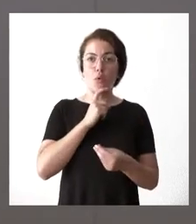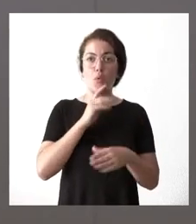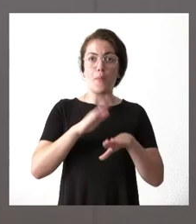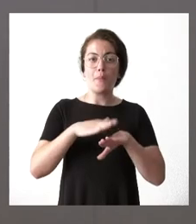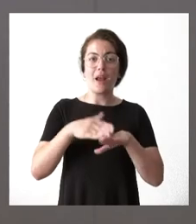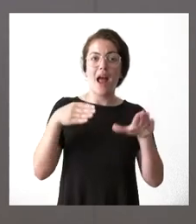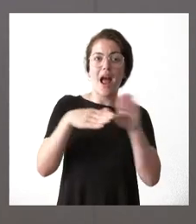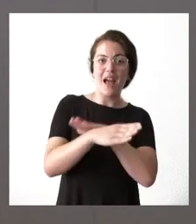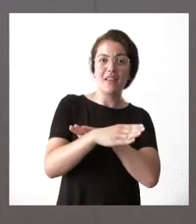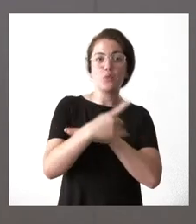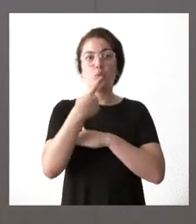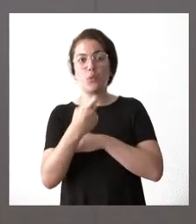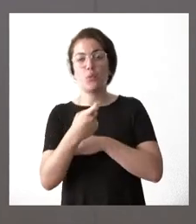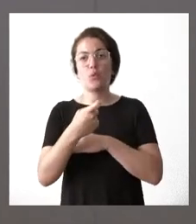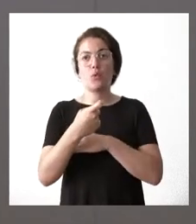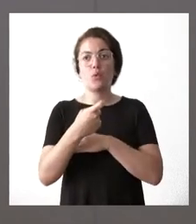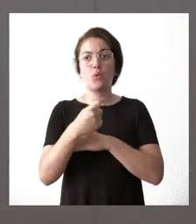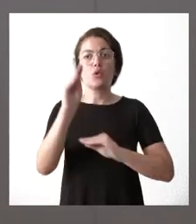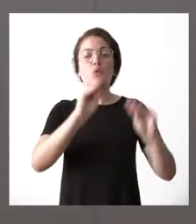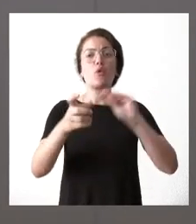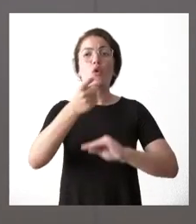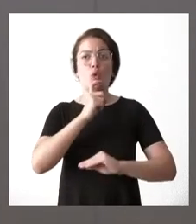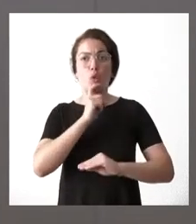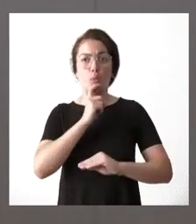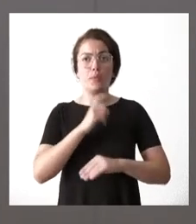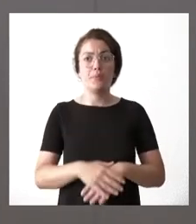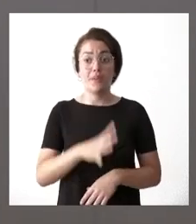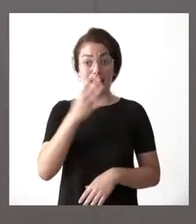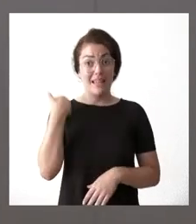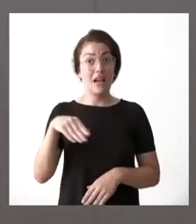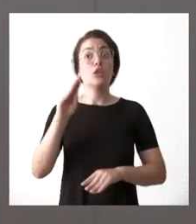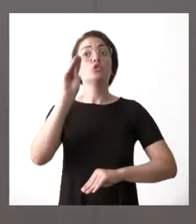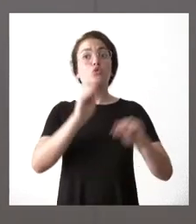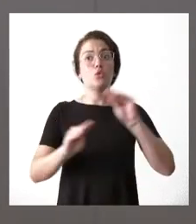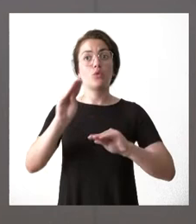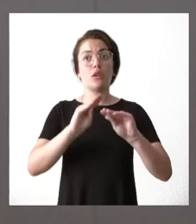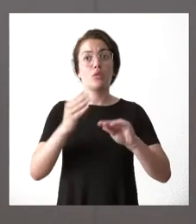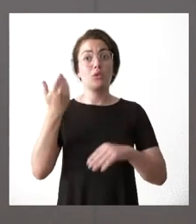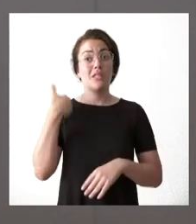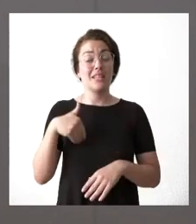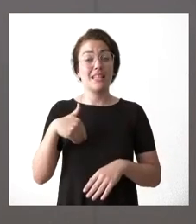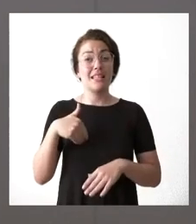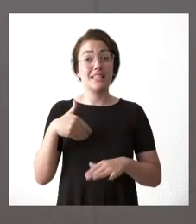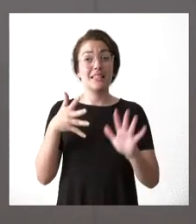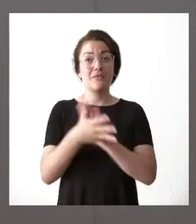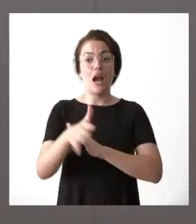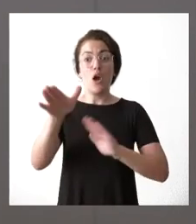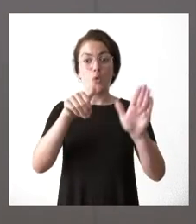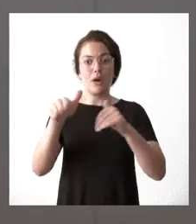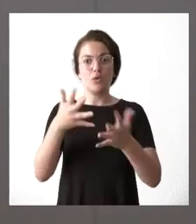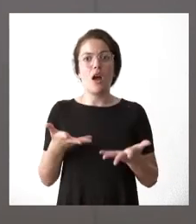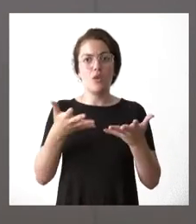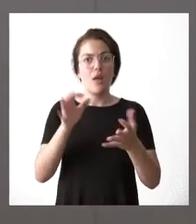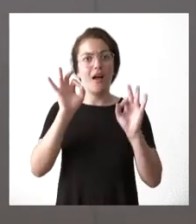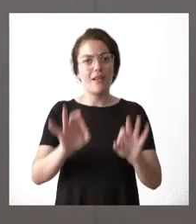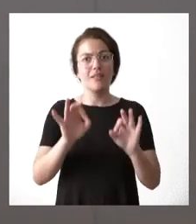esa reforma laboral de la que estoy hablando y eso es lo que se ha conseguido solucionar y eso es que permite la convocatoria de todas estas ayudas que lógicamente